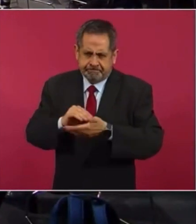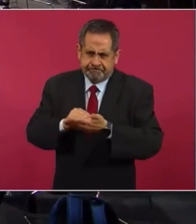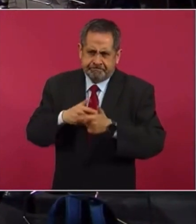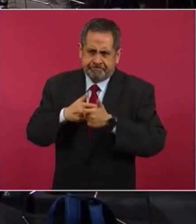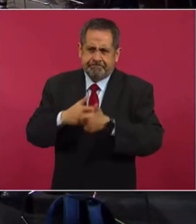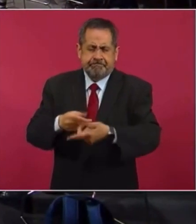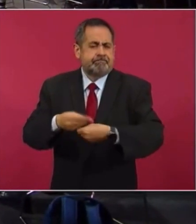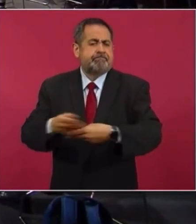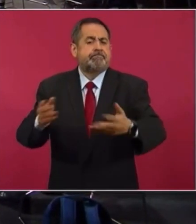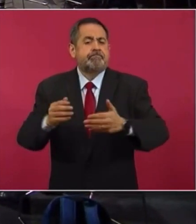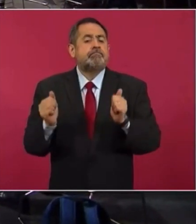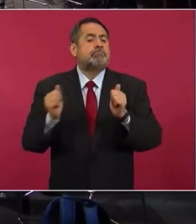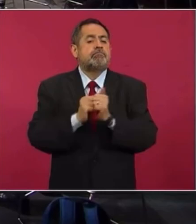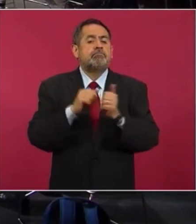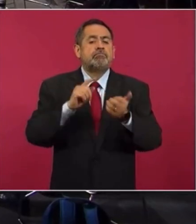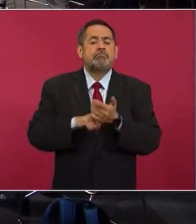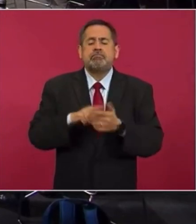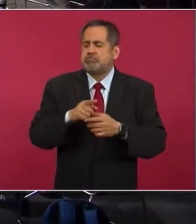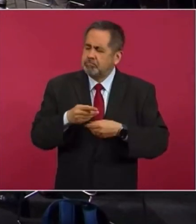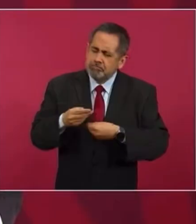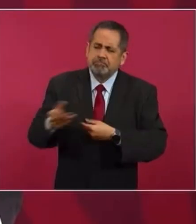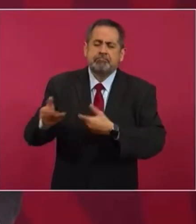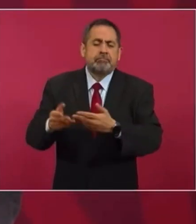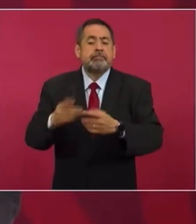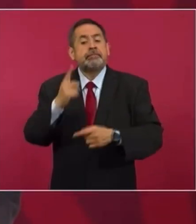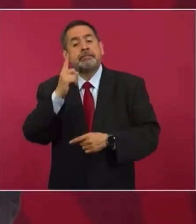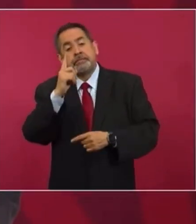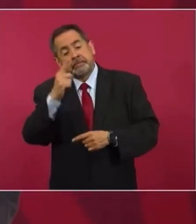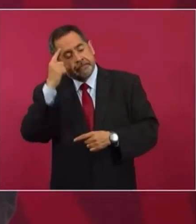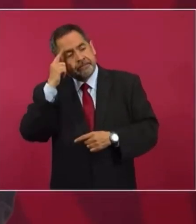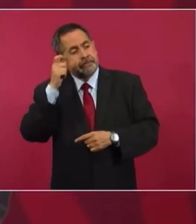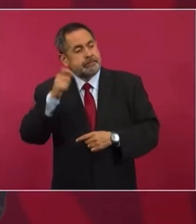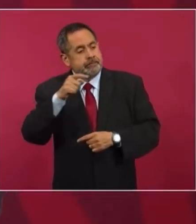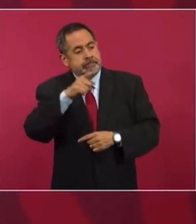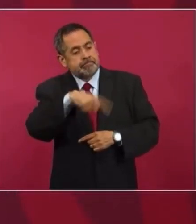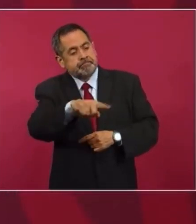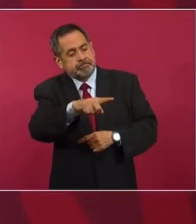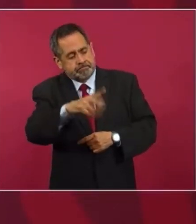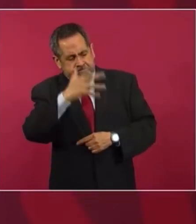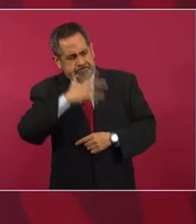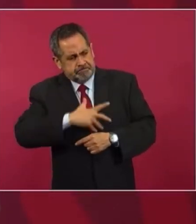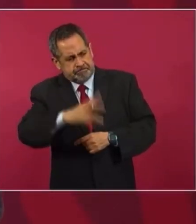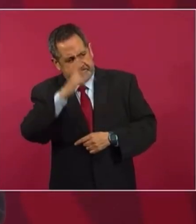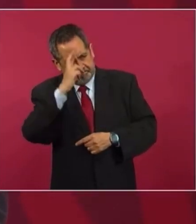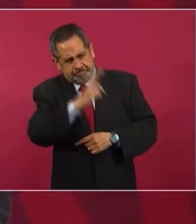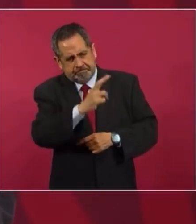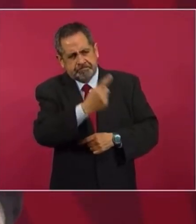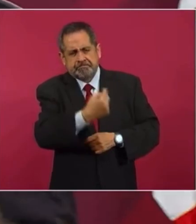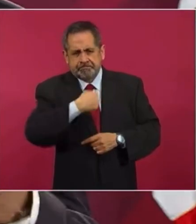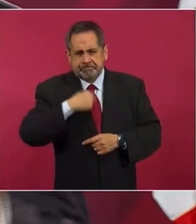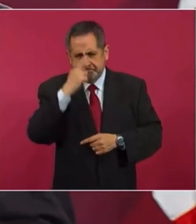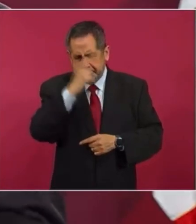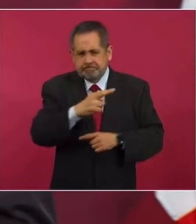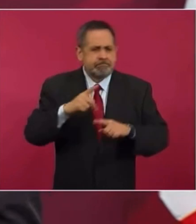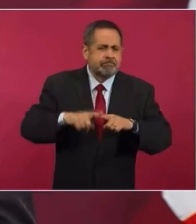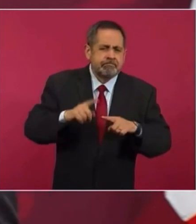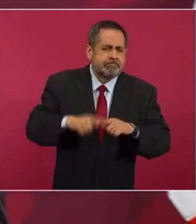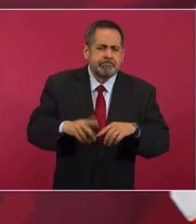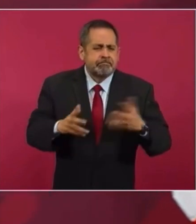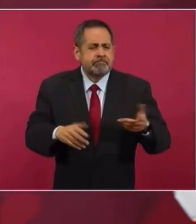de respeto y de